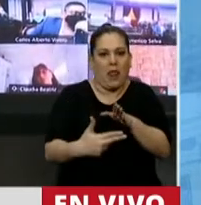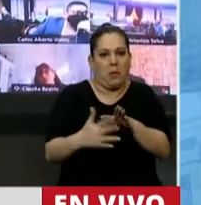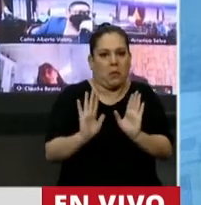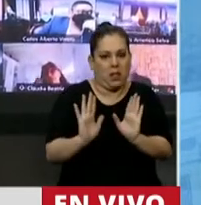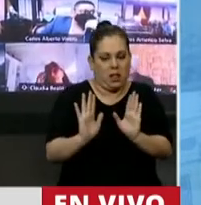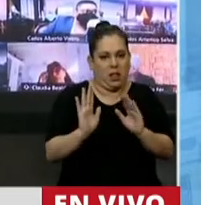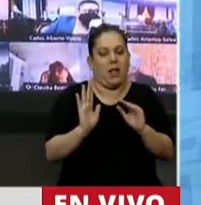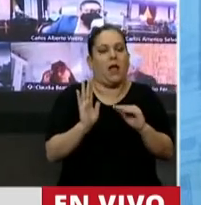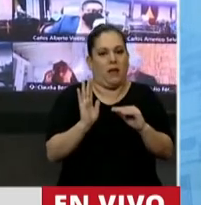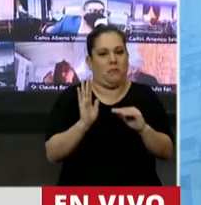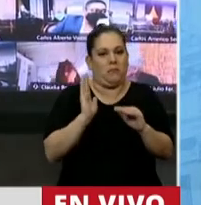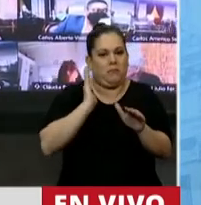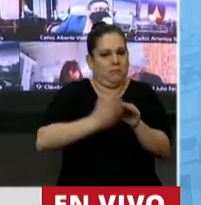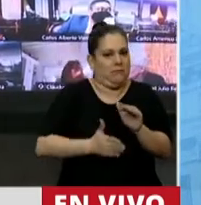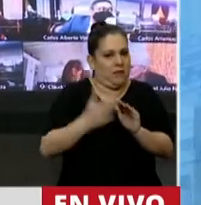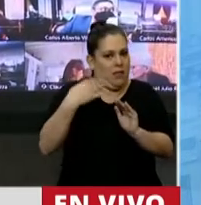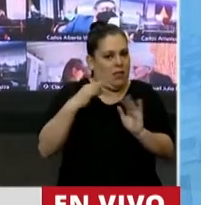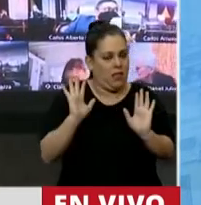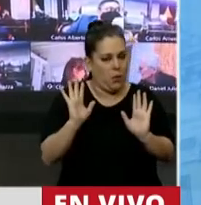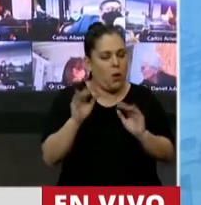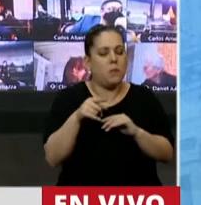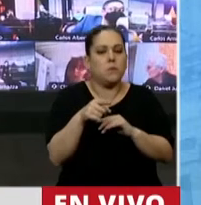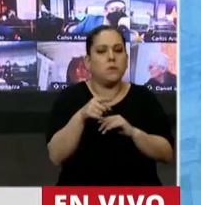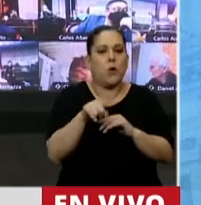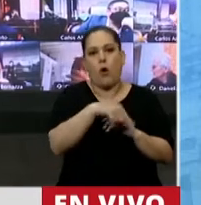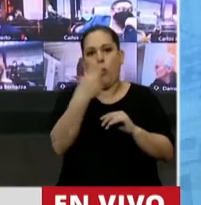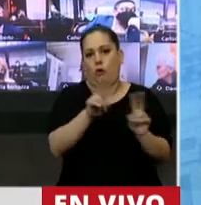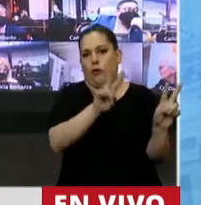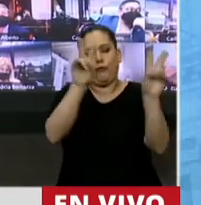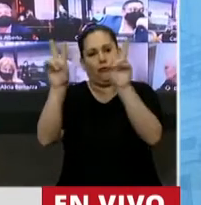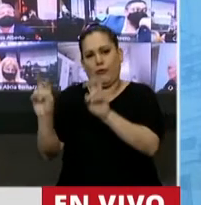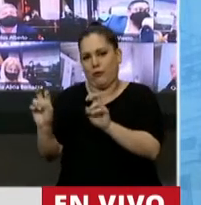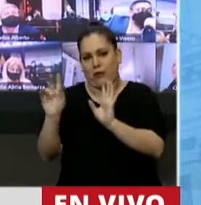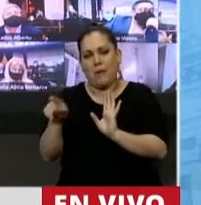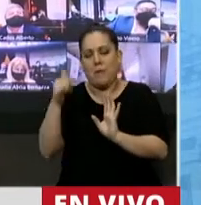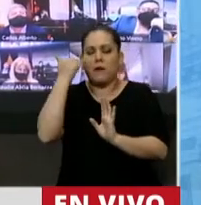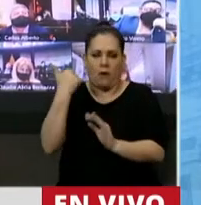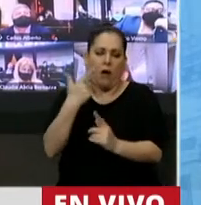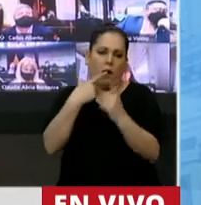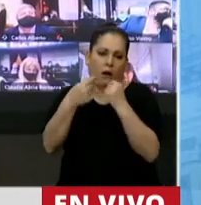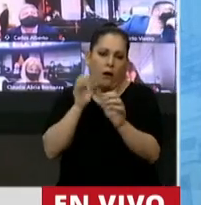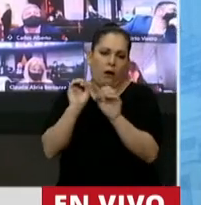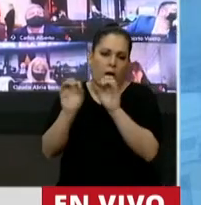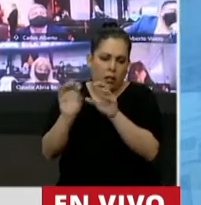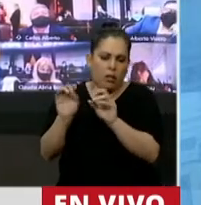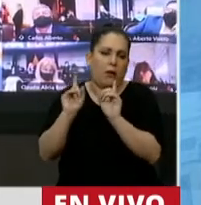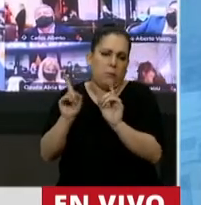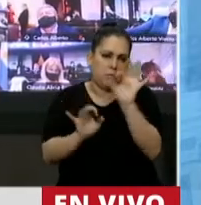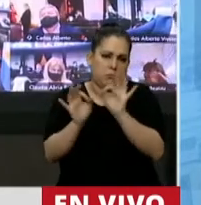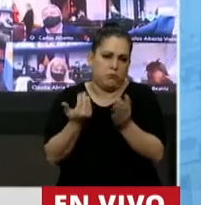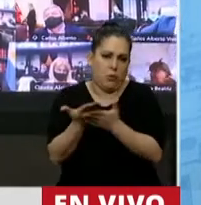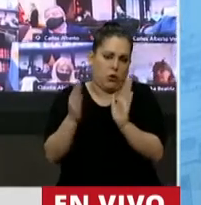la confiscatoriedad. Otro de los temas con los que han criticado este proyecto.